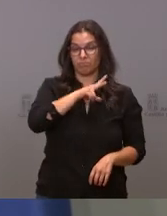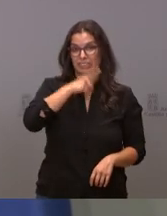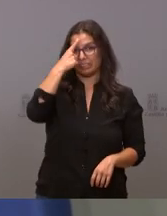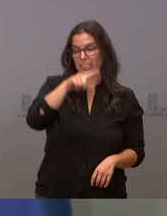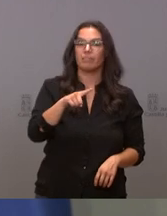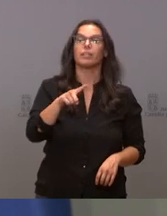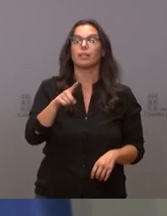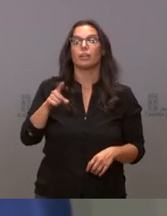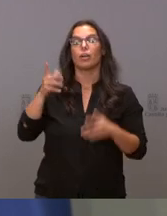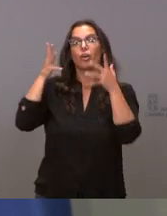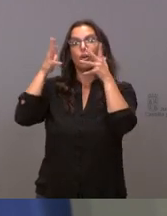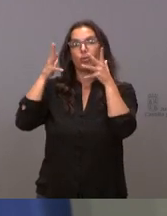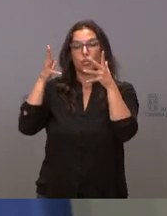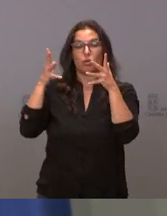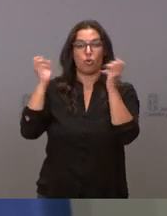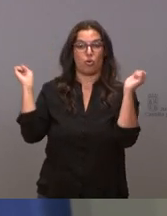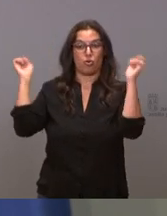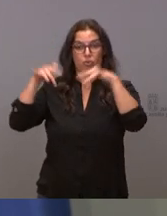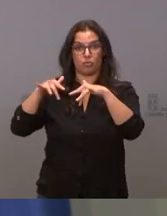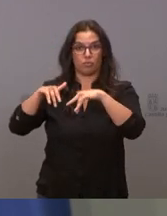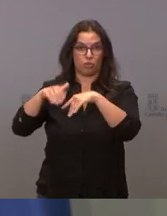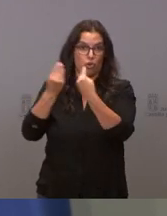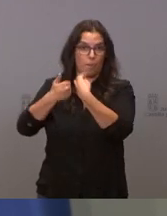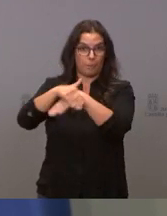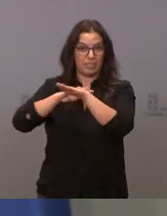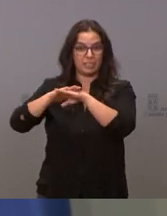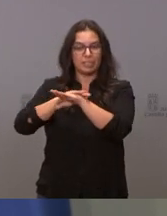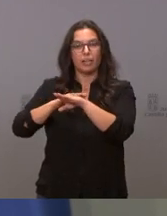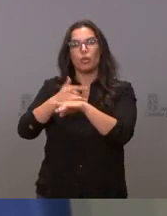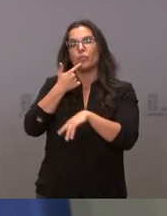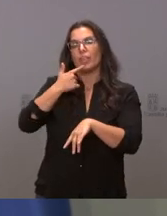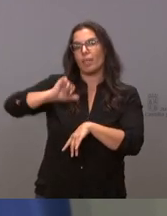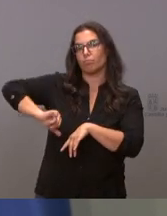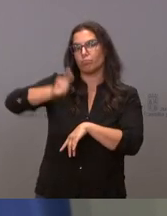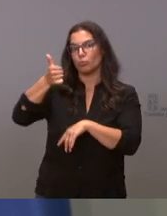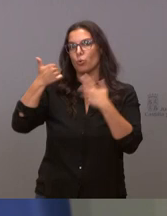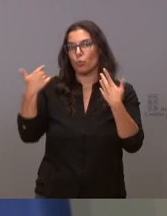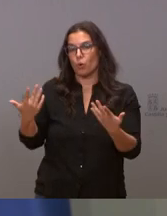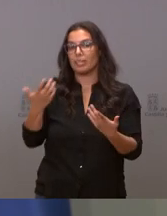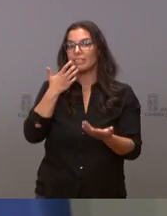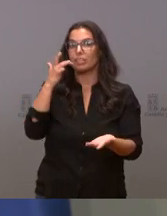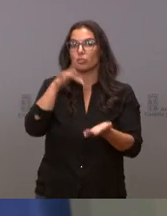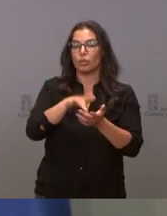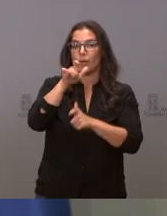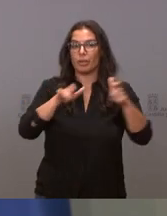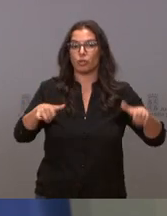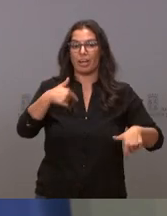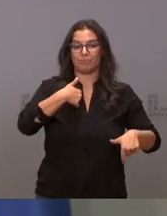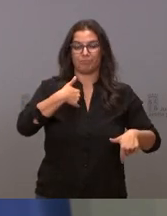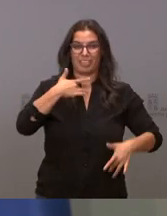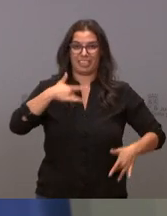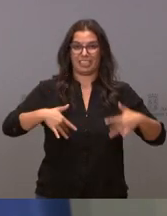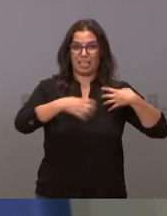por parte del Consejo Interterritorial una dosis adicional para completar la pauta de vacunación en las personas con trasplante de órgano